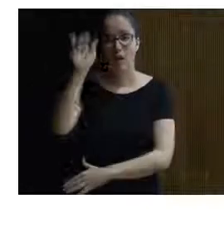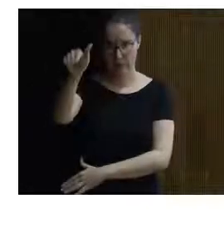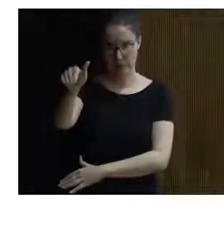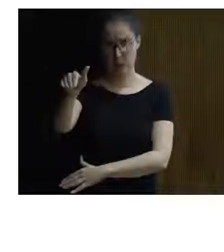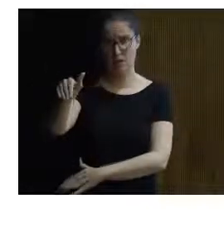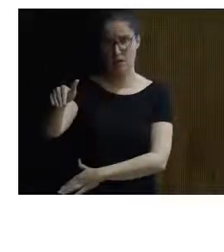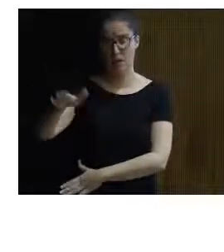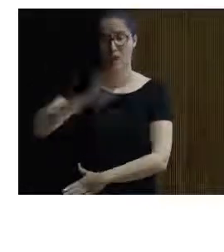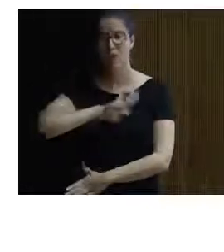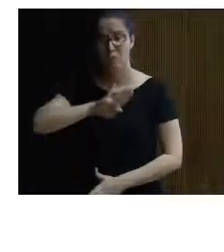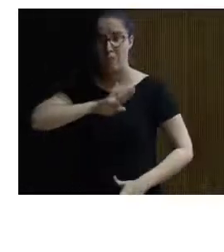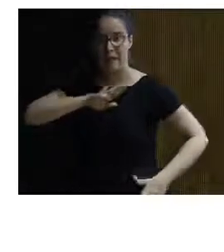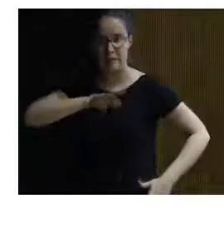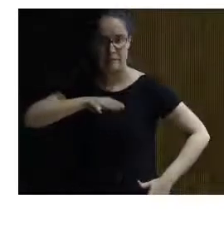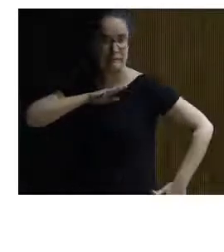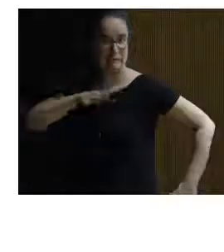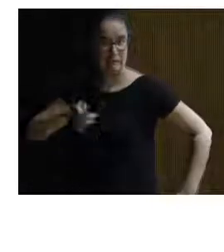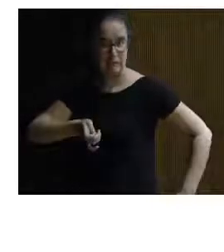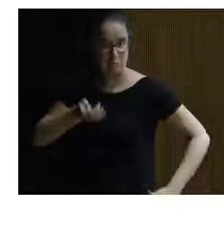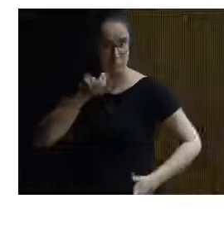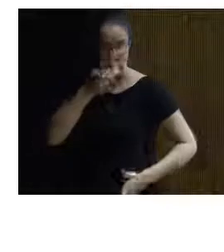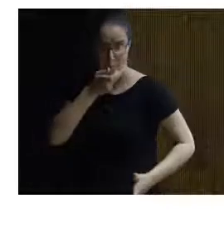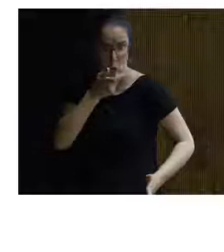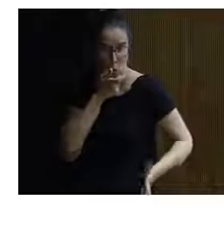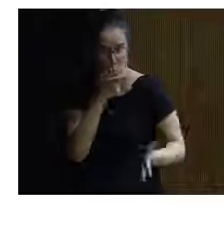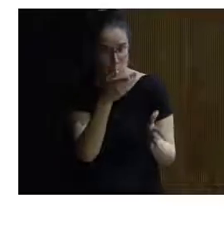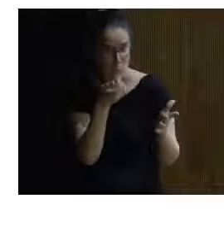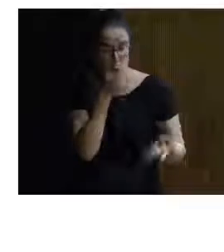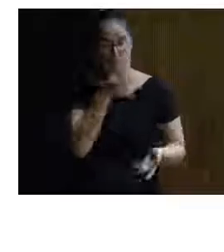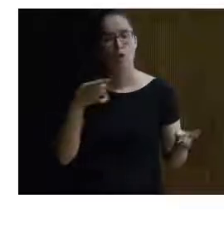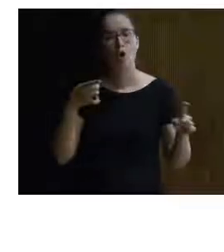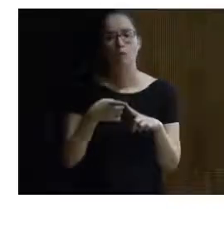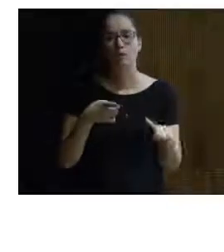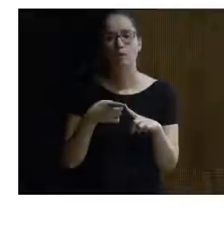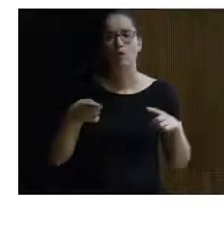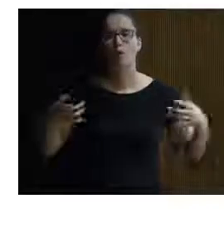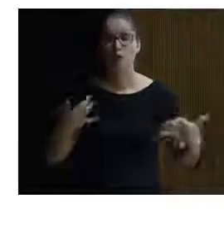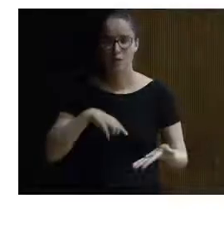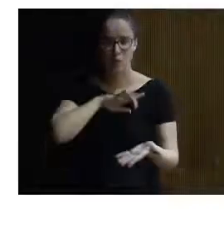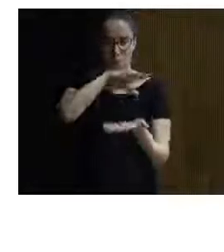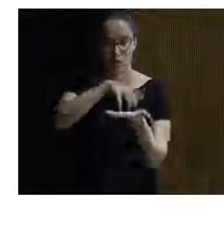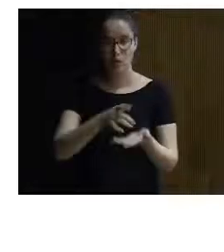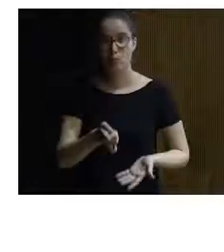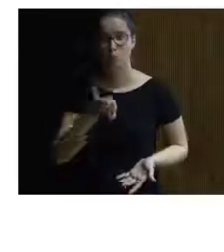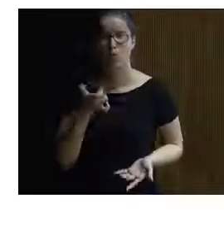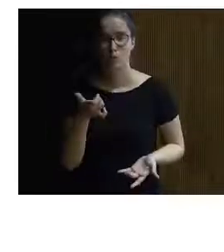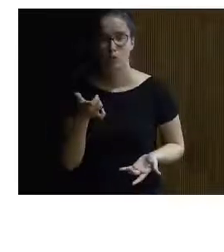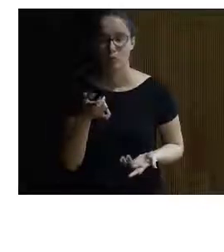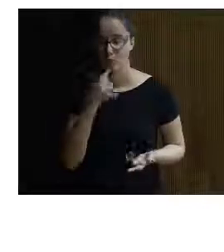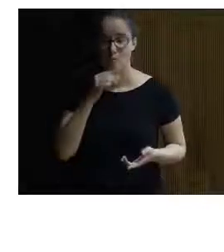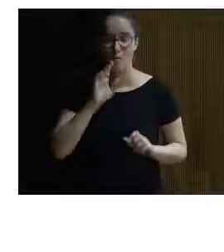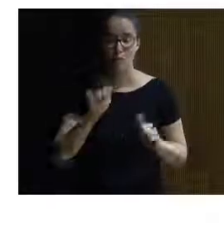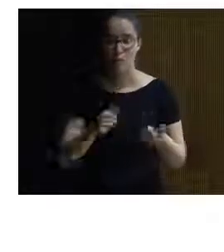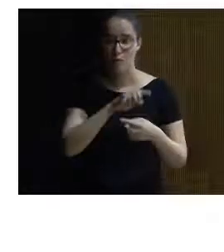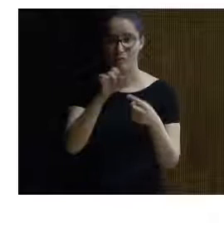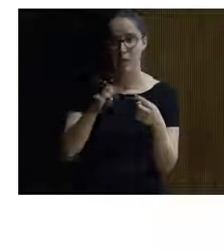bastante desconocido objetivos que tiene que tiene nuestro nuestro centro un poco ya comentábamos al principio